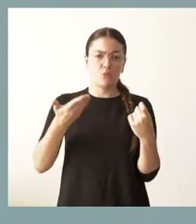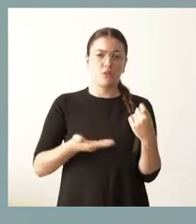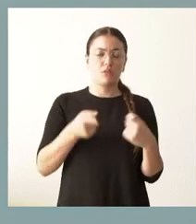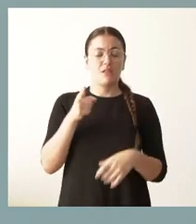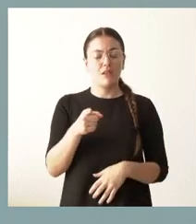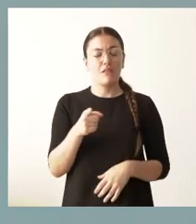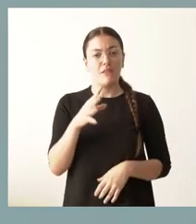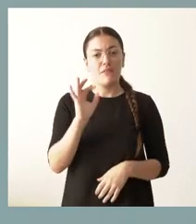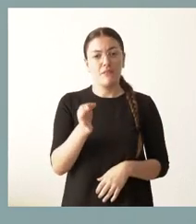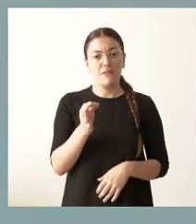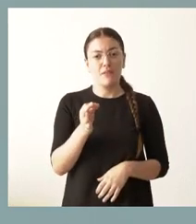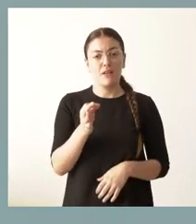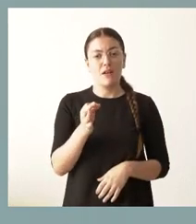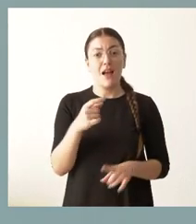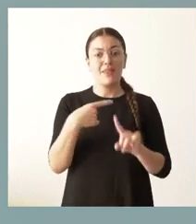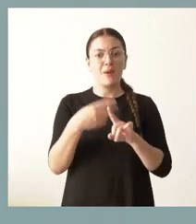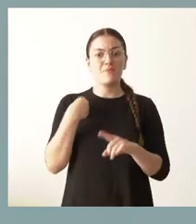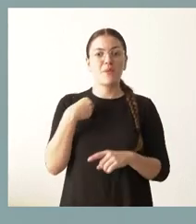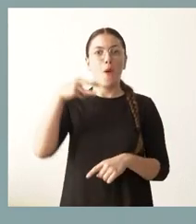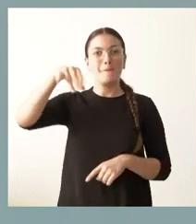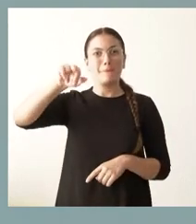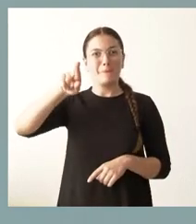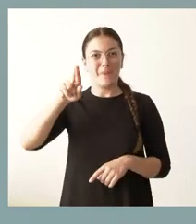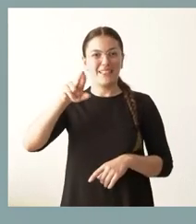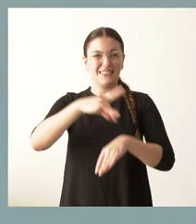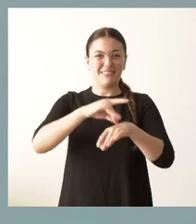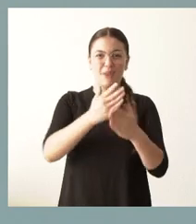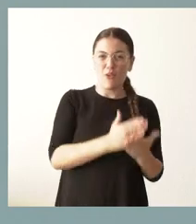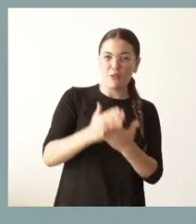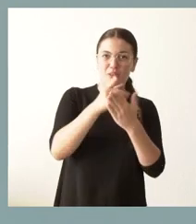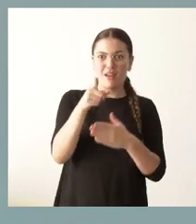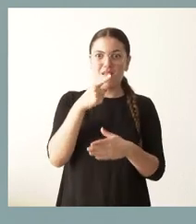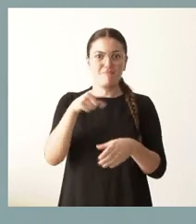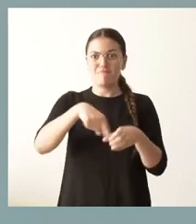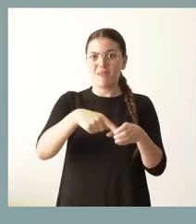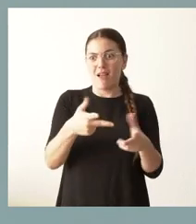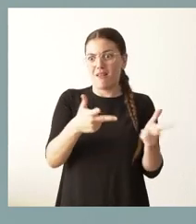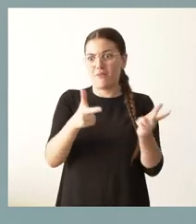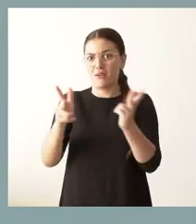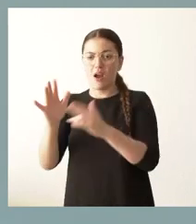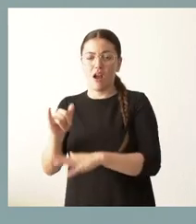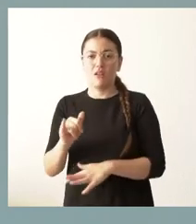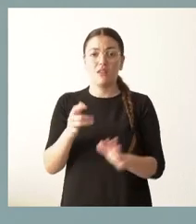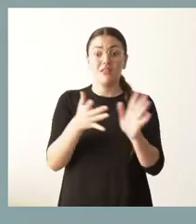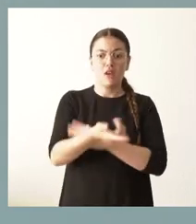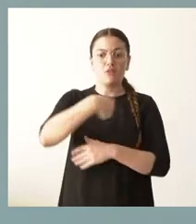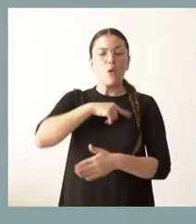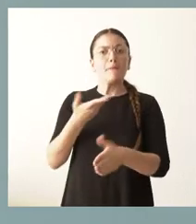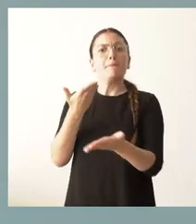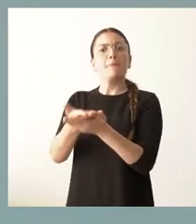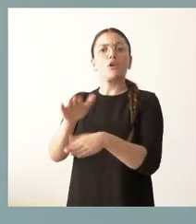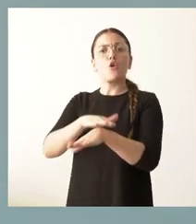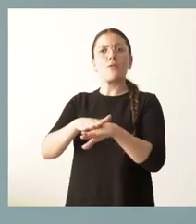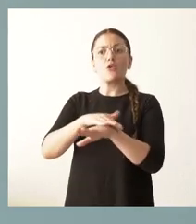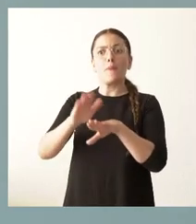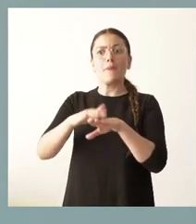además, en los MIR quedan las plazas más libres. Precisamente por eso, nosotros instamos al Gobierno a establecer un mecanismo para